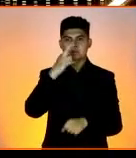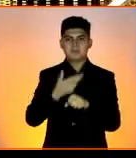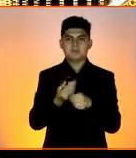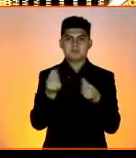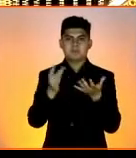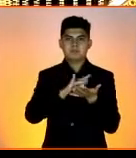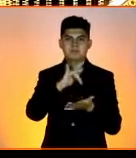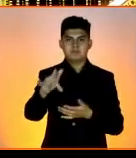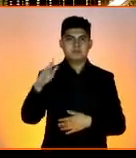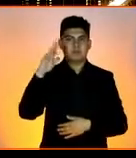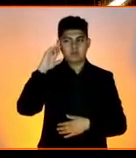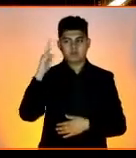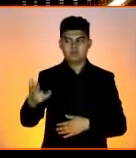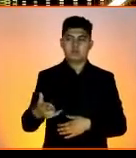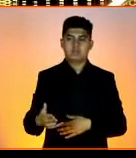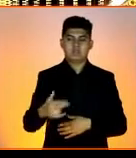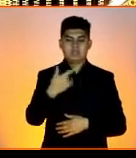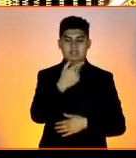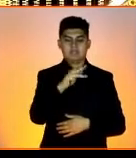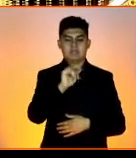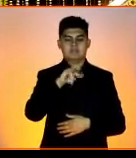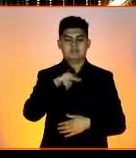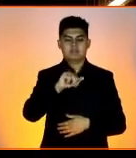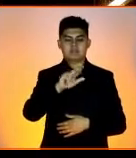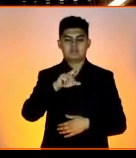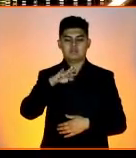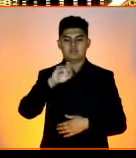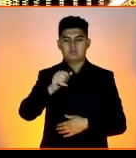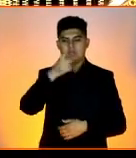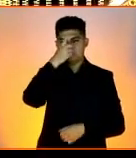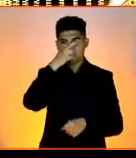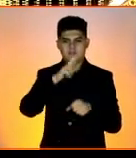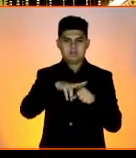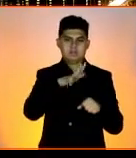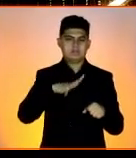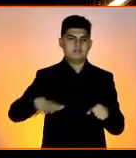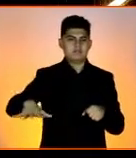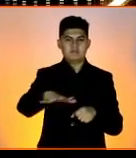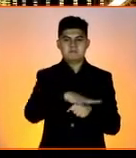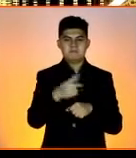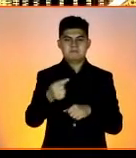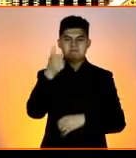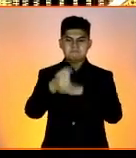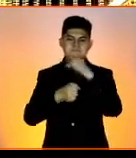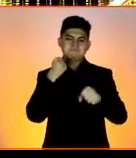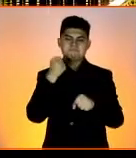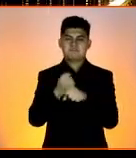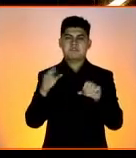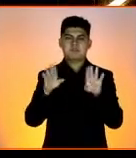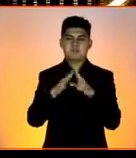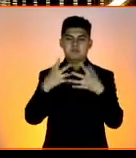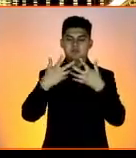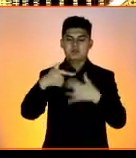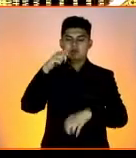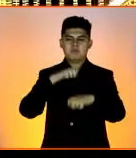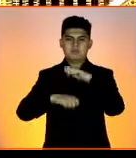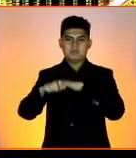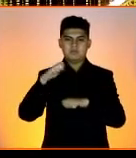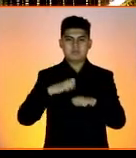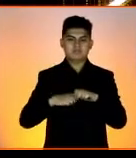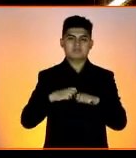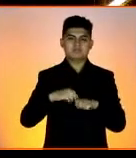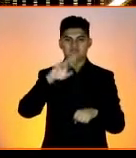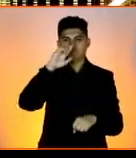Hola, ¿qué tal? Soy Germán Romero, director general de Cali Cicero. Este es nuestro primer año como Empresa Socialmente Responsable.